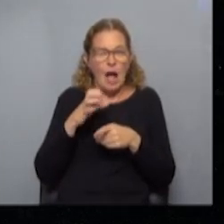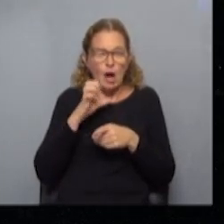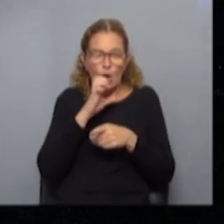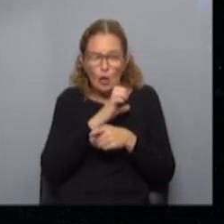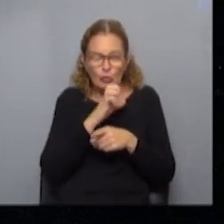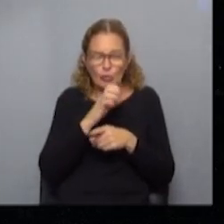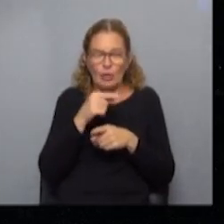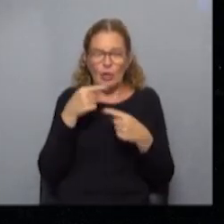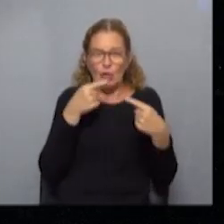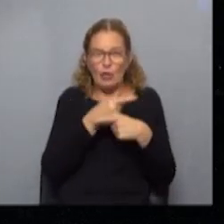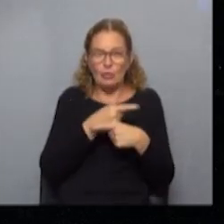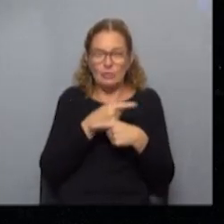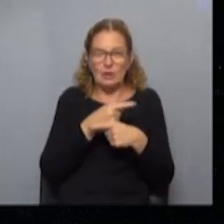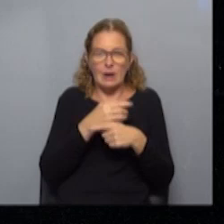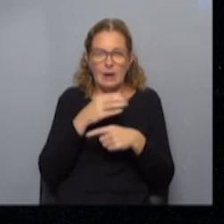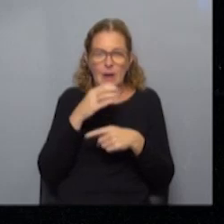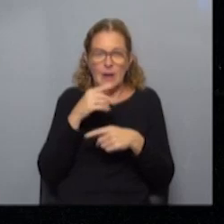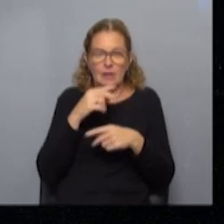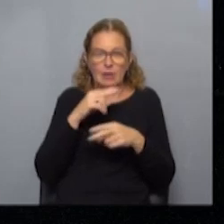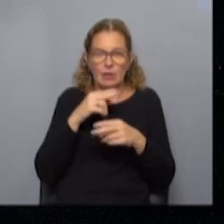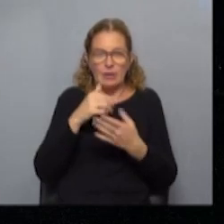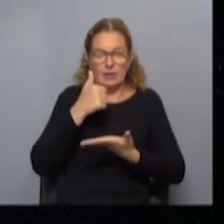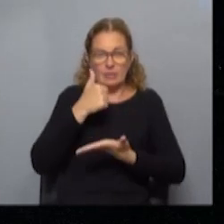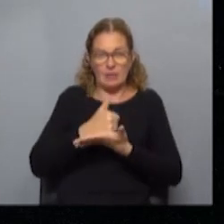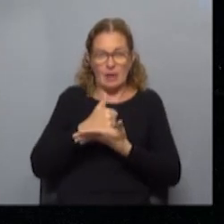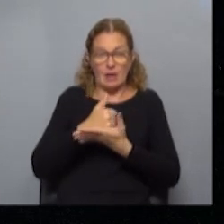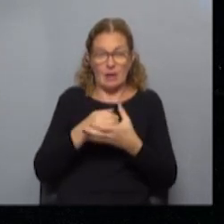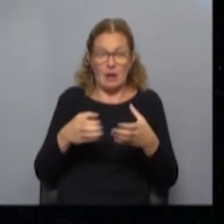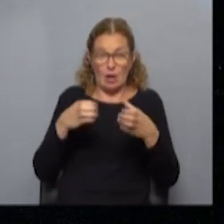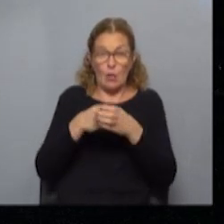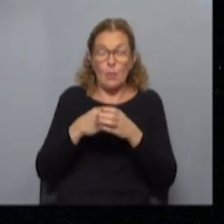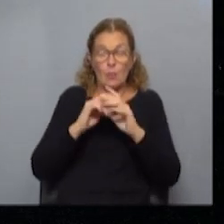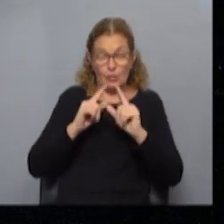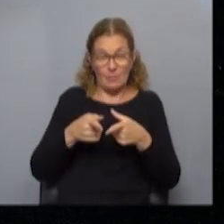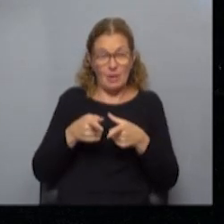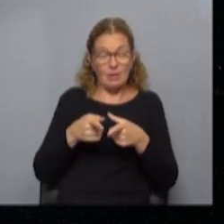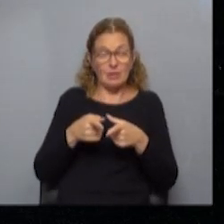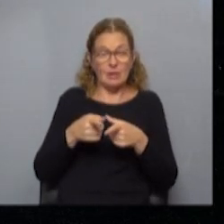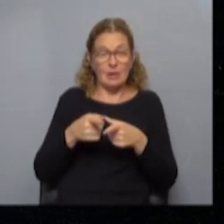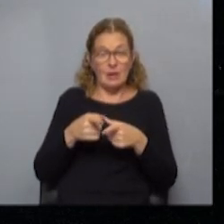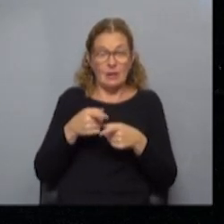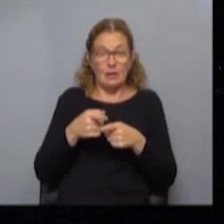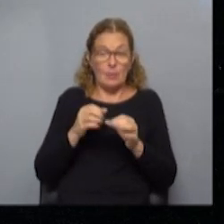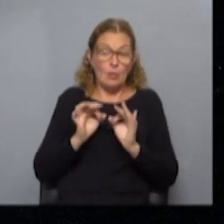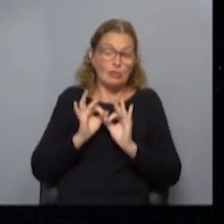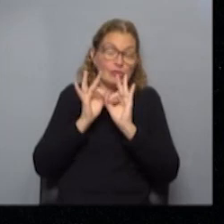prácticas repudiables que se están reinstalando en el sector que habíamos logrado